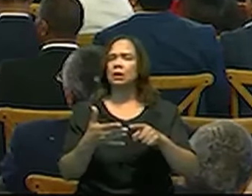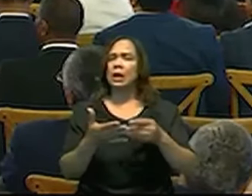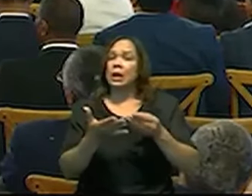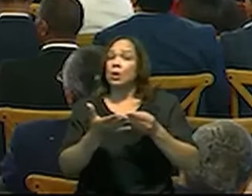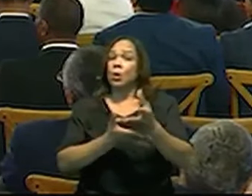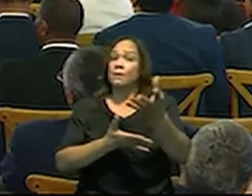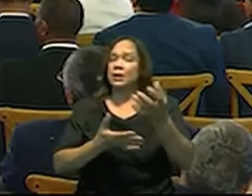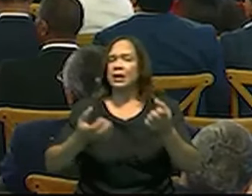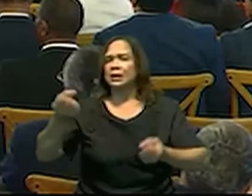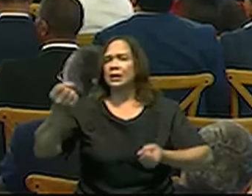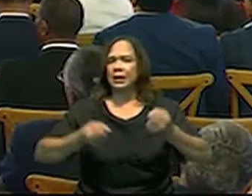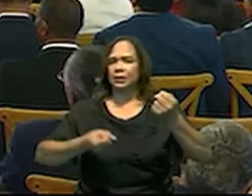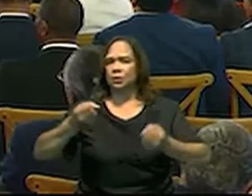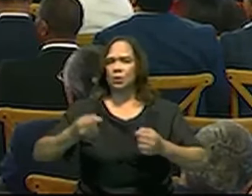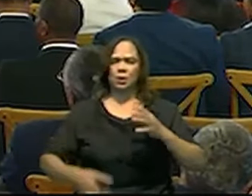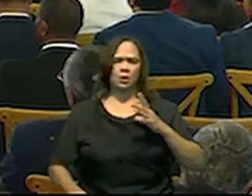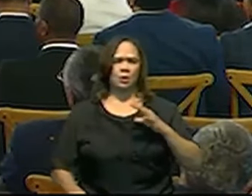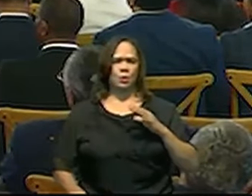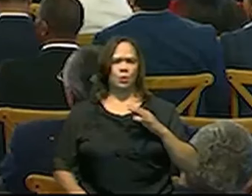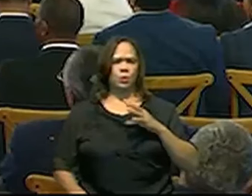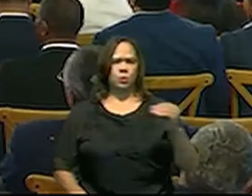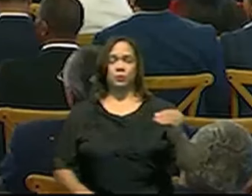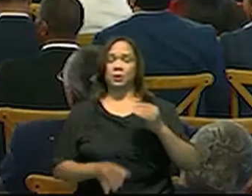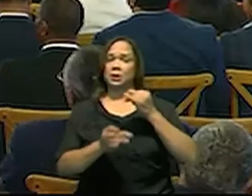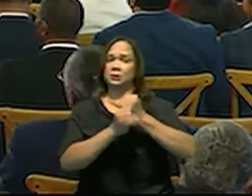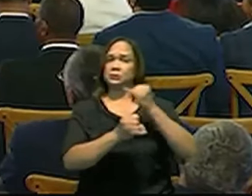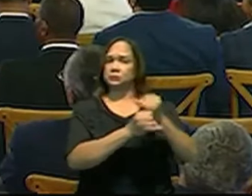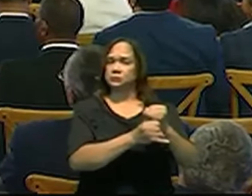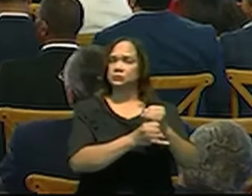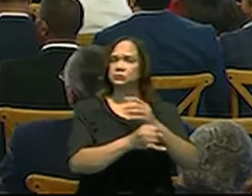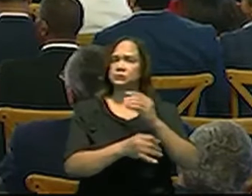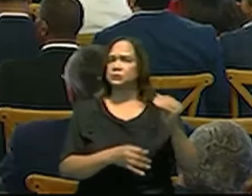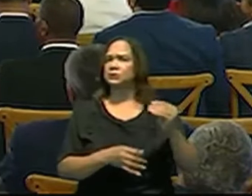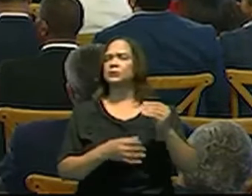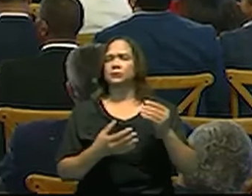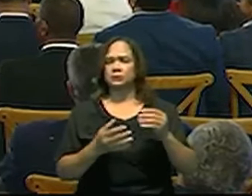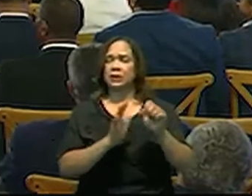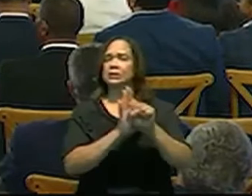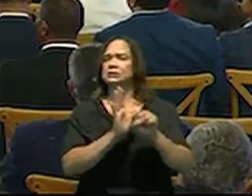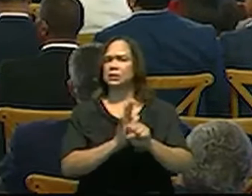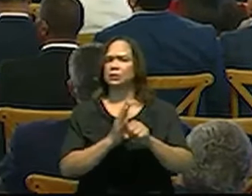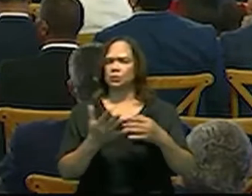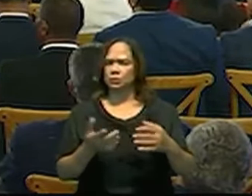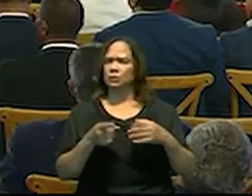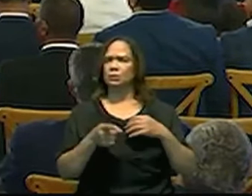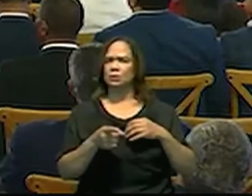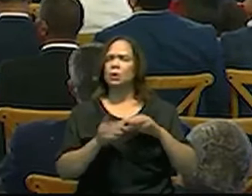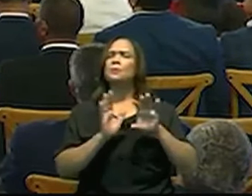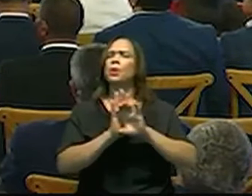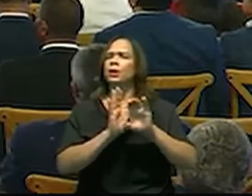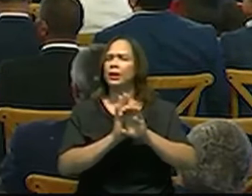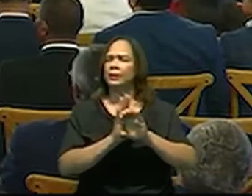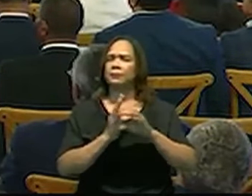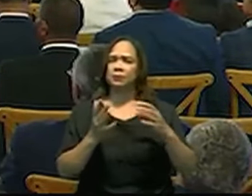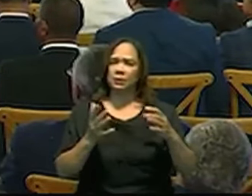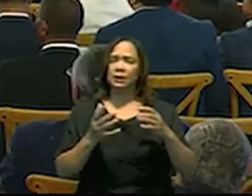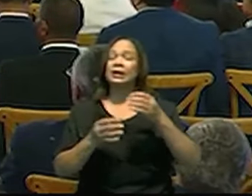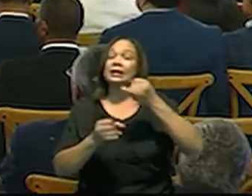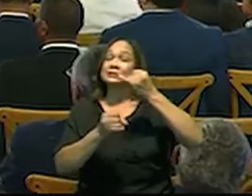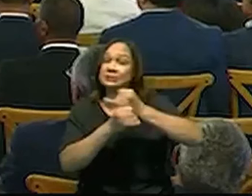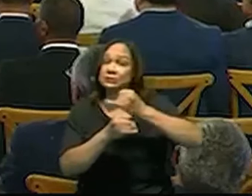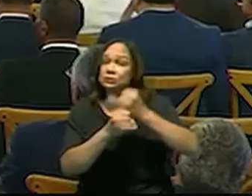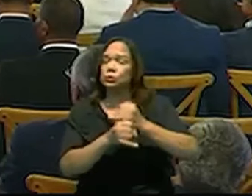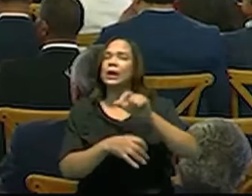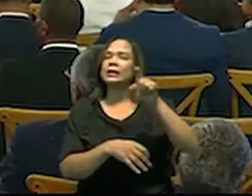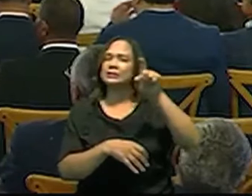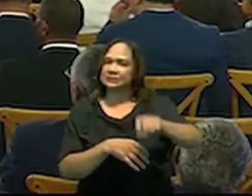compra de vehículos de lujo por parte de las instituciones del Estado. Es decir, obviamente las instituciones